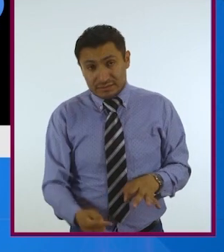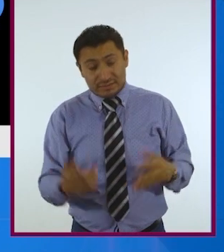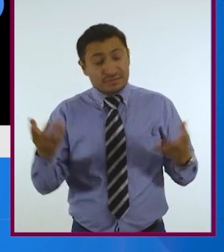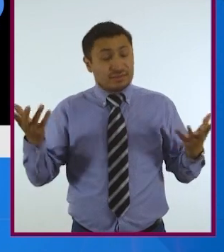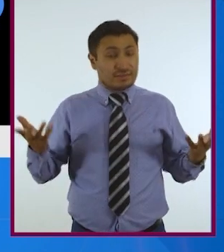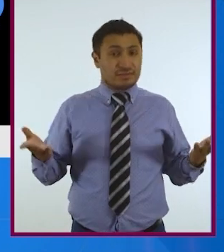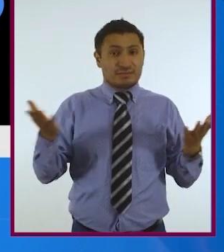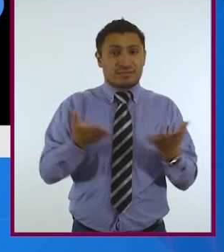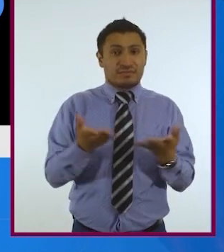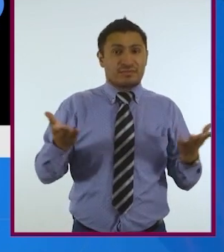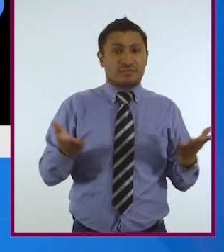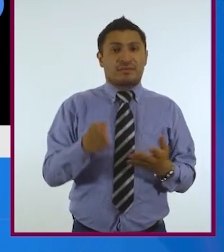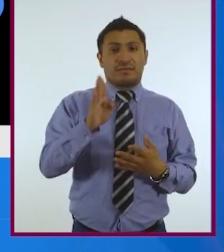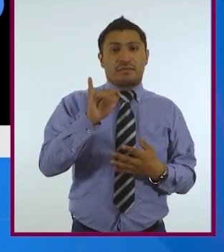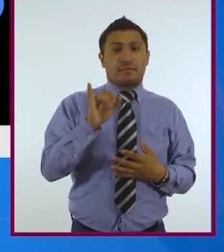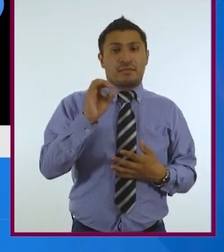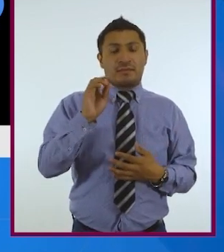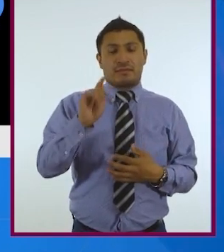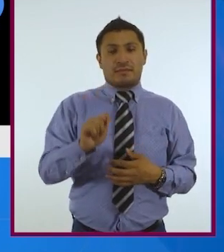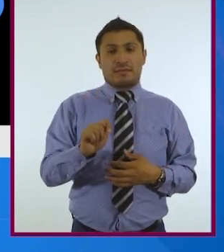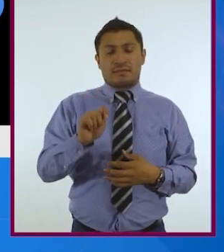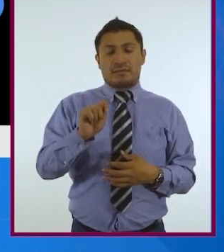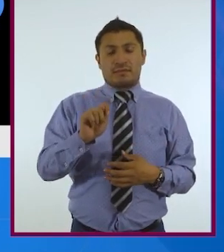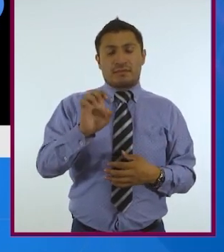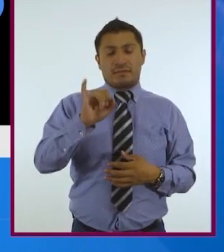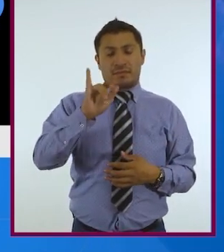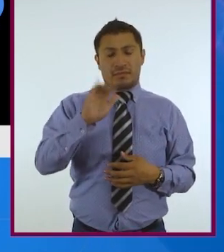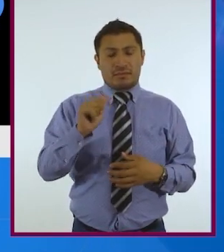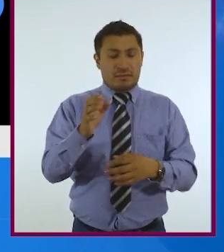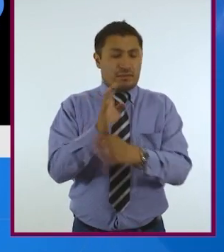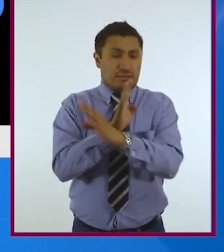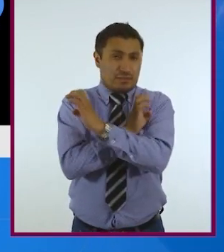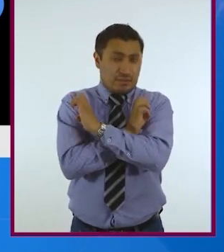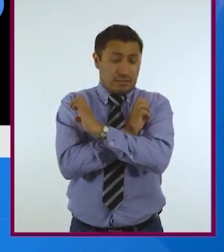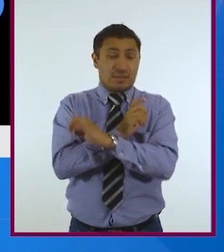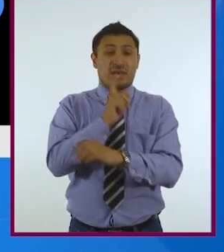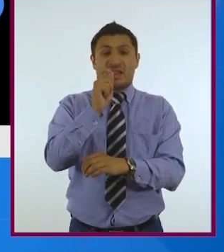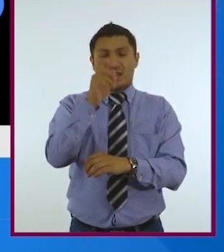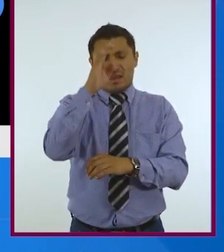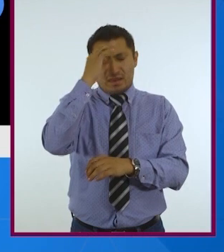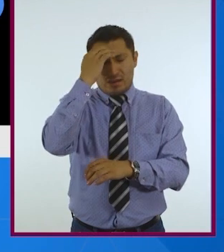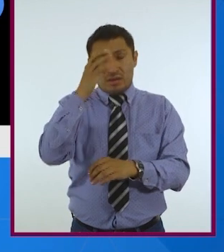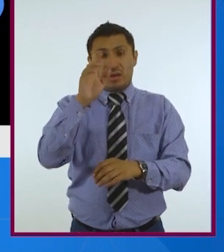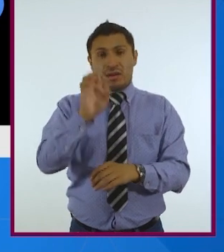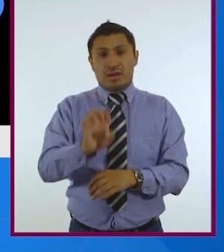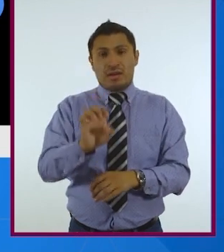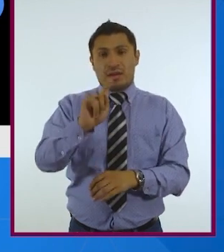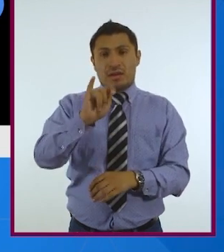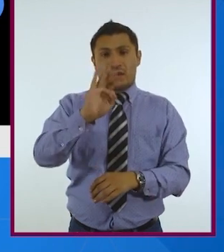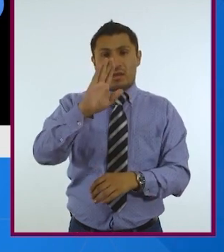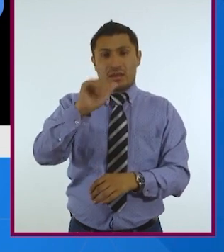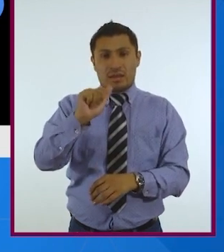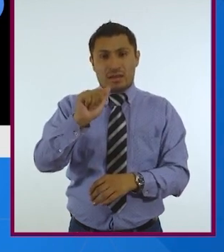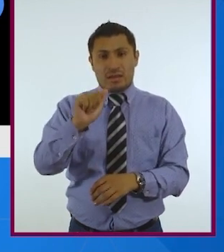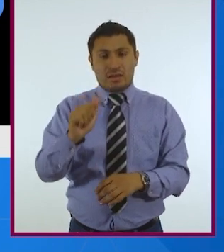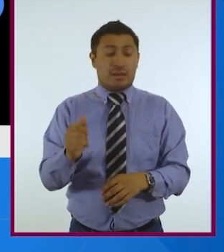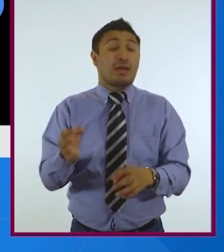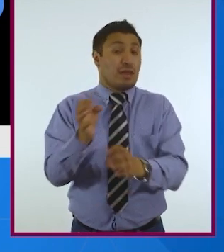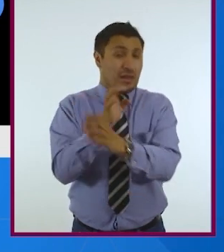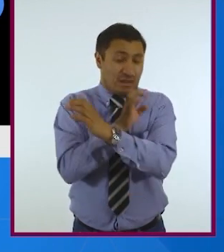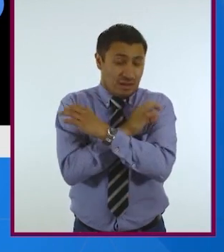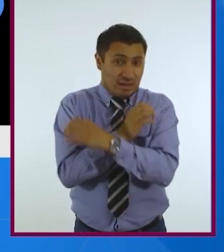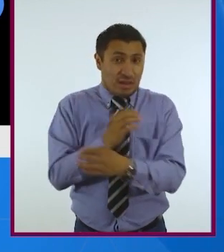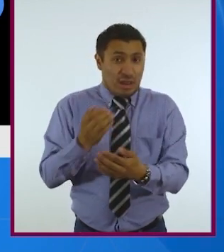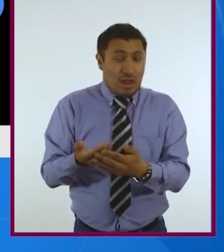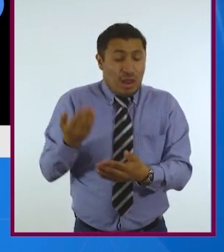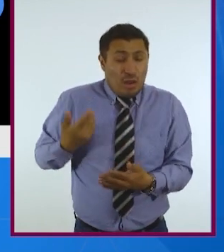hacer bioética, digamos, o tener una propuesta bioética, es conocer la ética, pues, desde sus